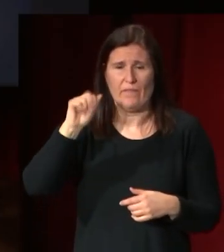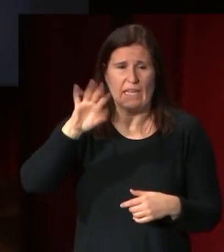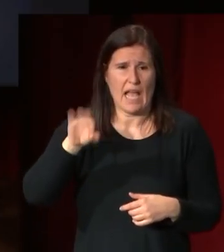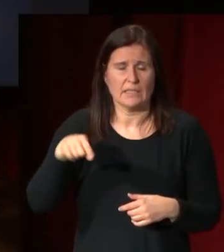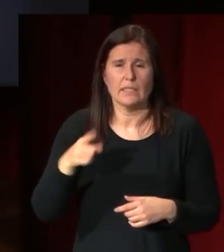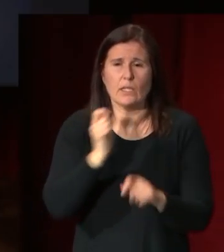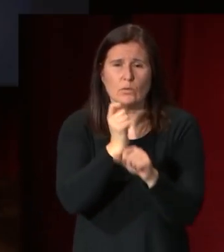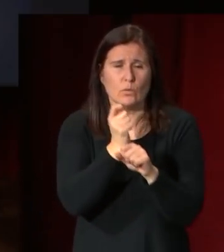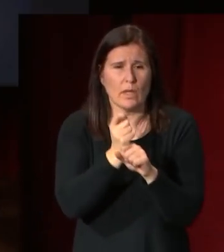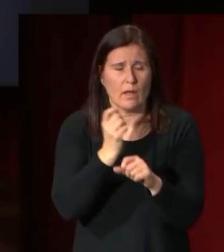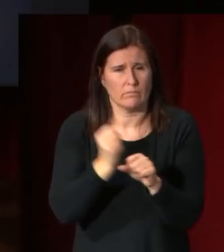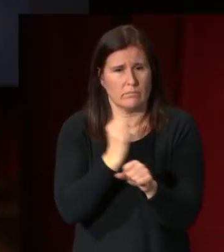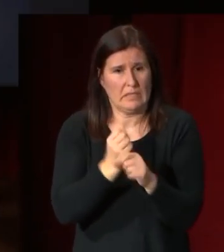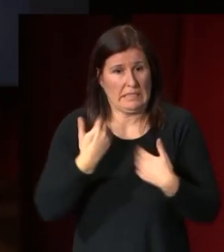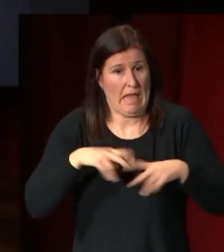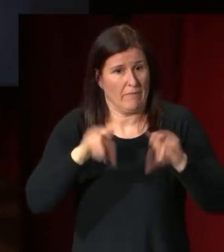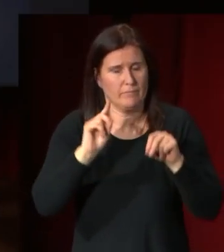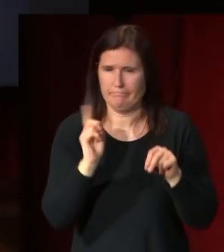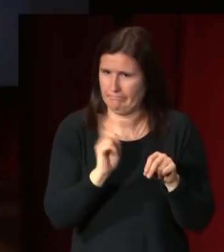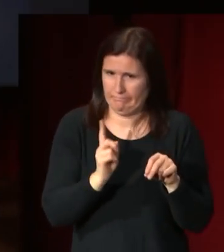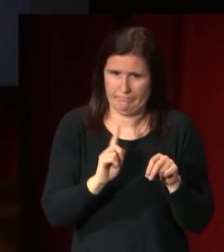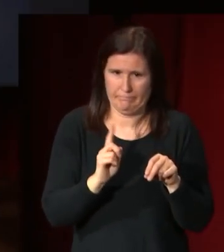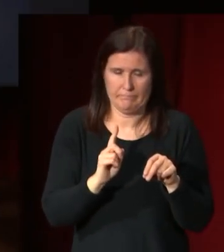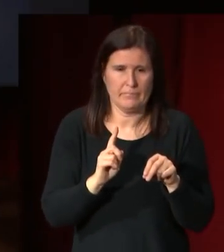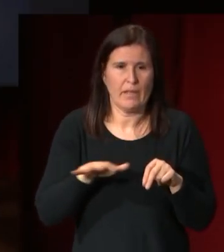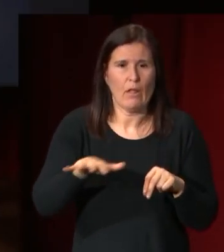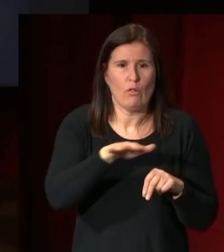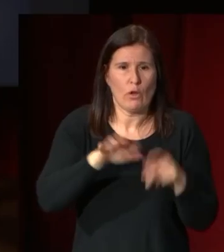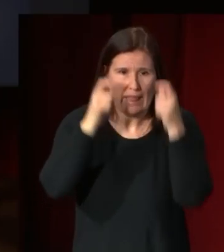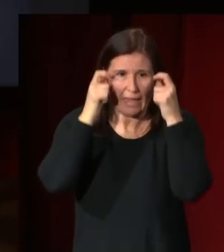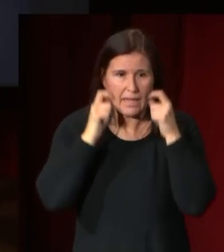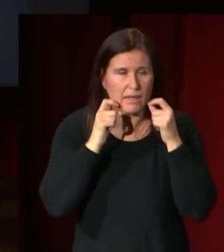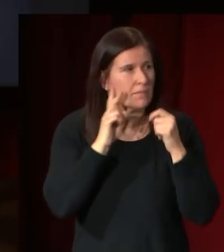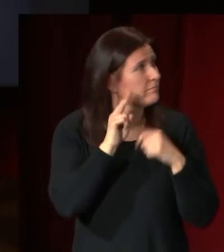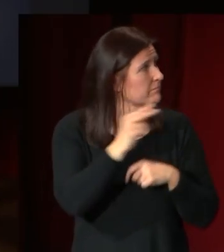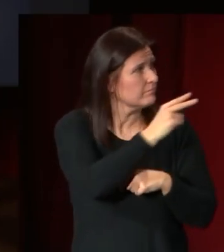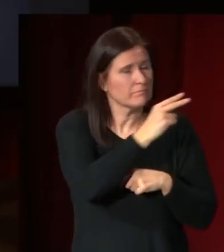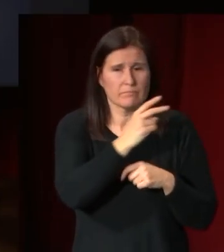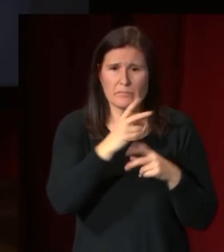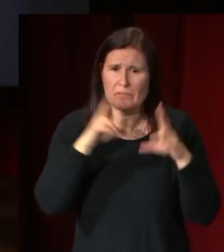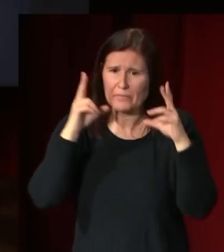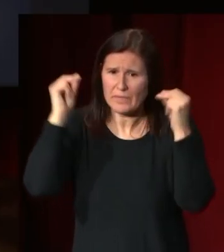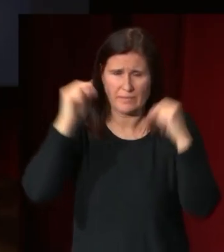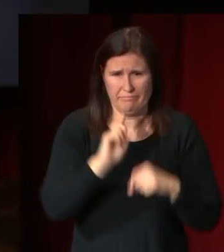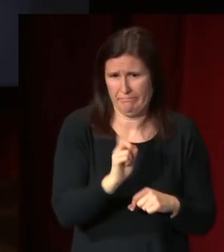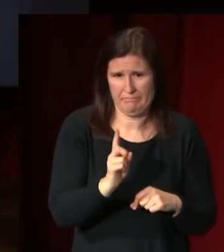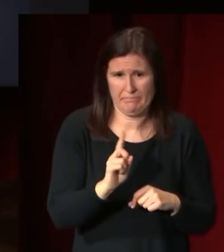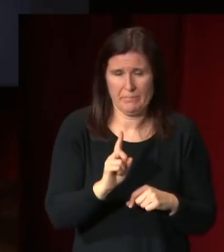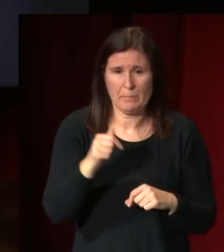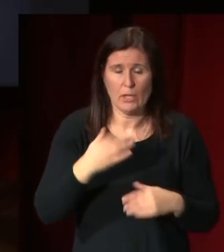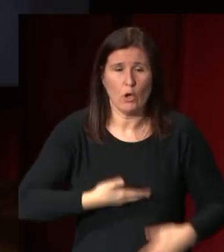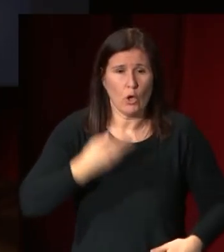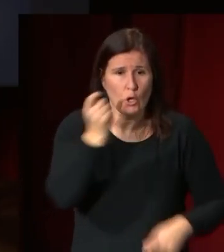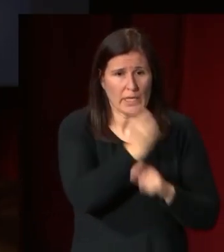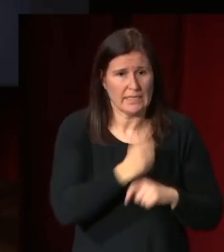quedó sin concluir esta le falta sobre todo en la parte de las patillas se ve que no está concluida pero este retrato